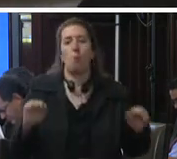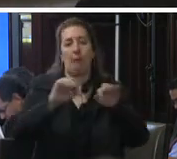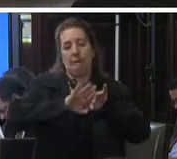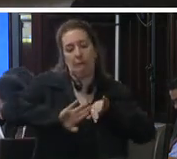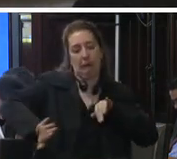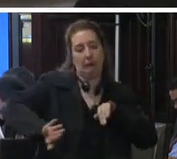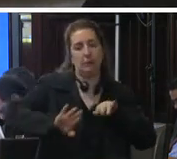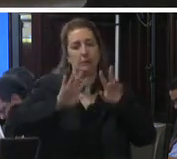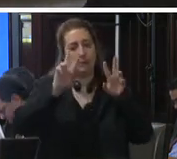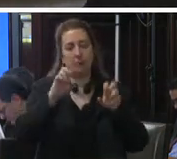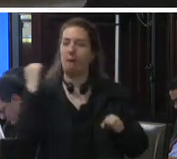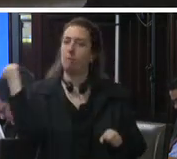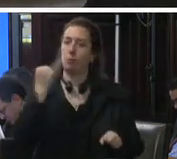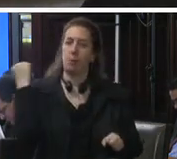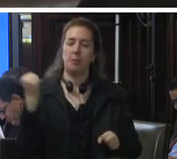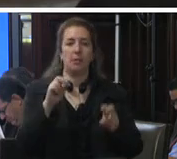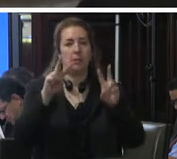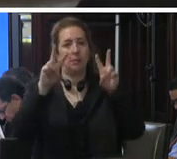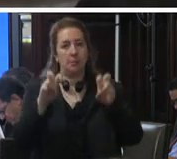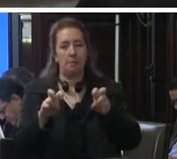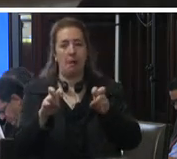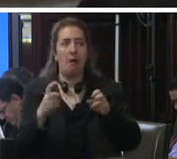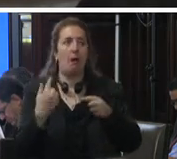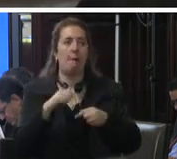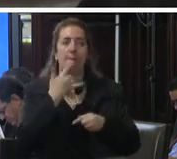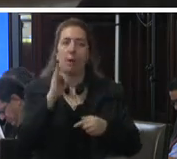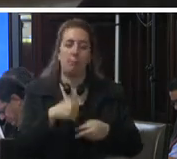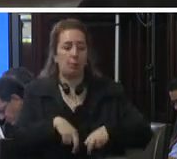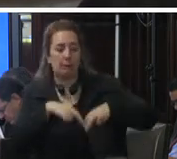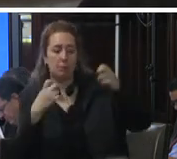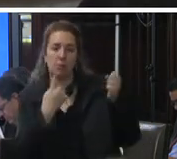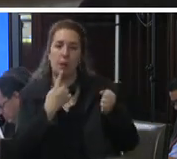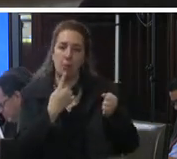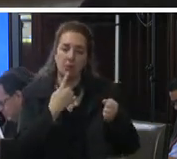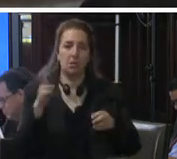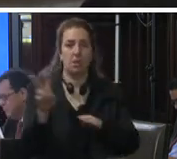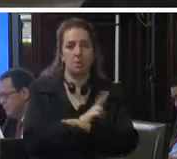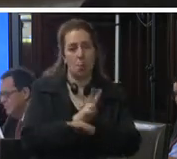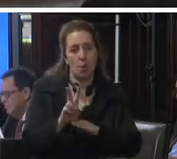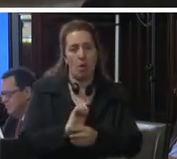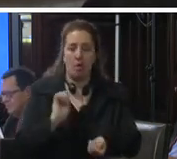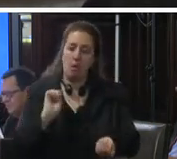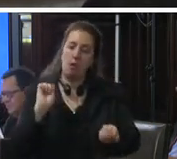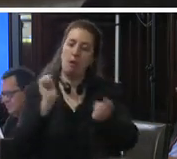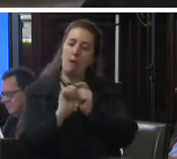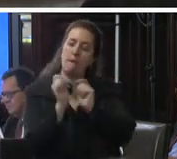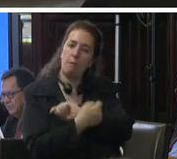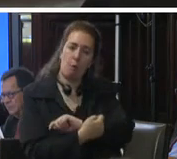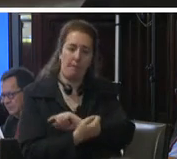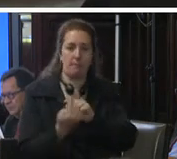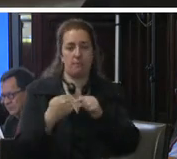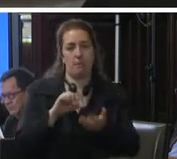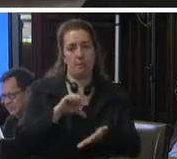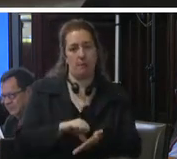temas fundamentales de carácter estructural como la revisión de la política de seguridad y de la reforma de las policías en el país ambas